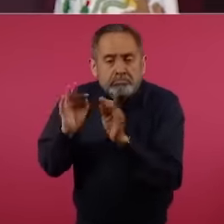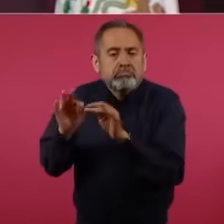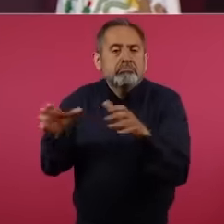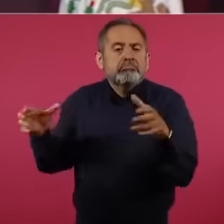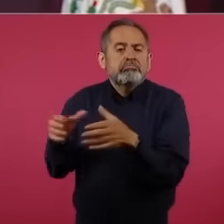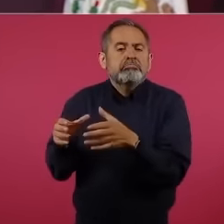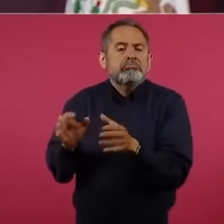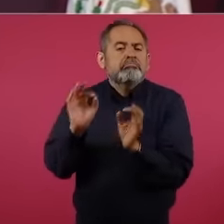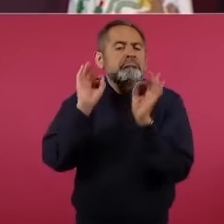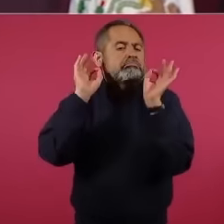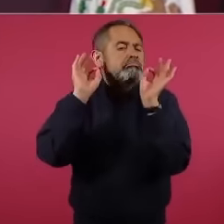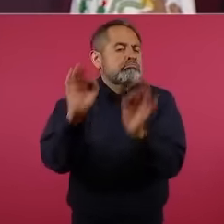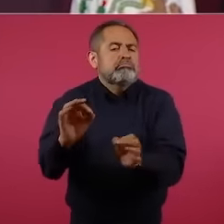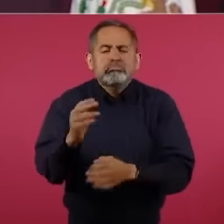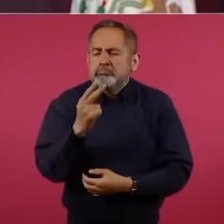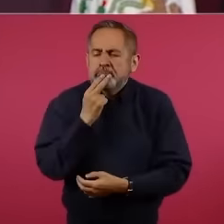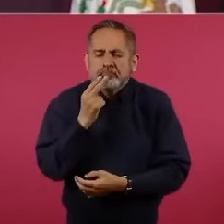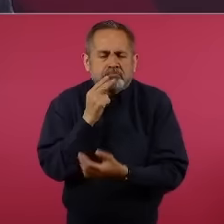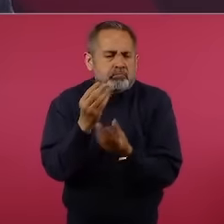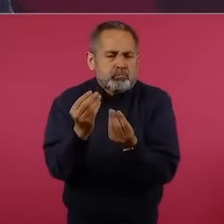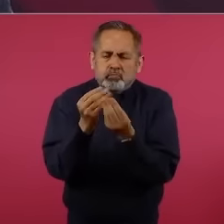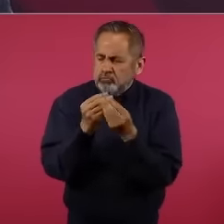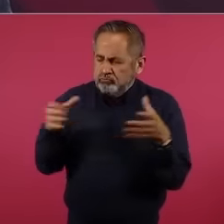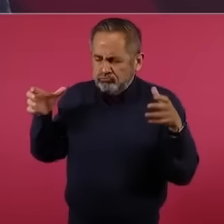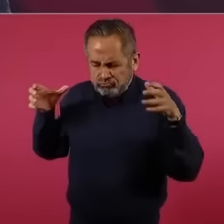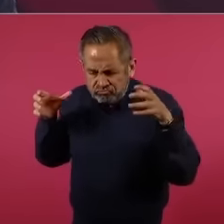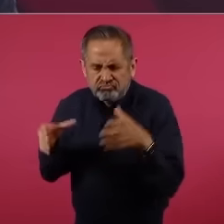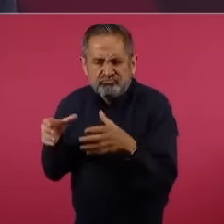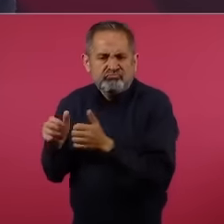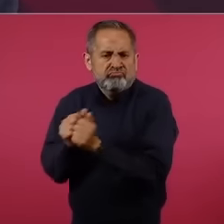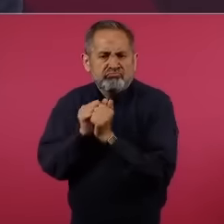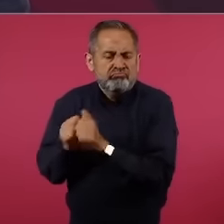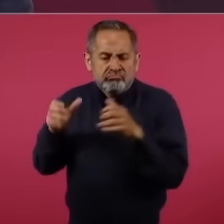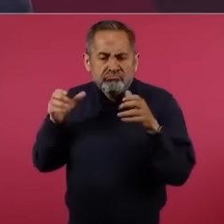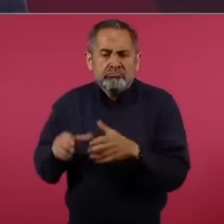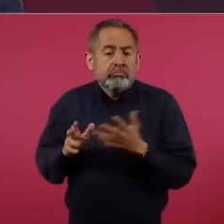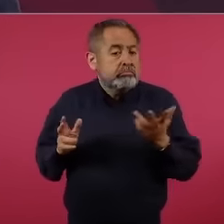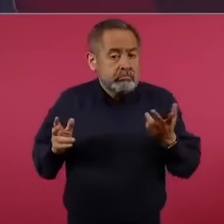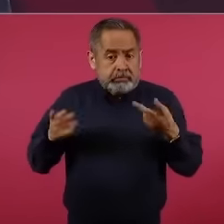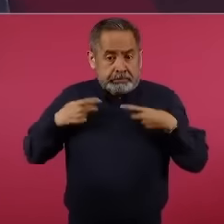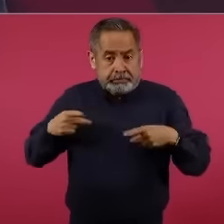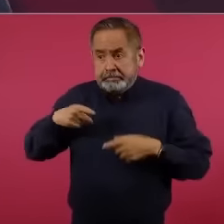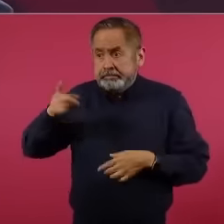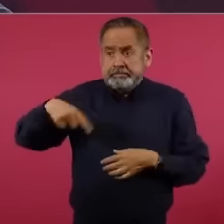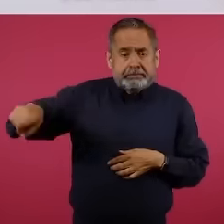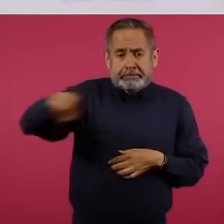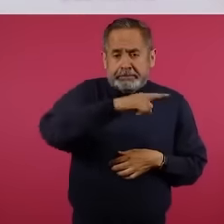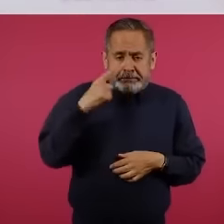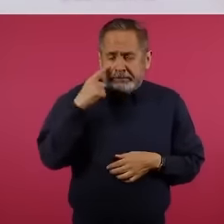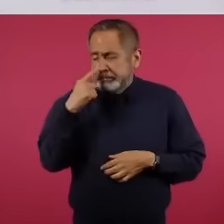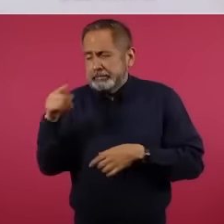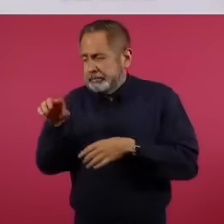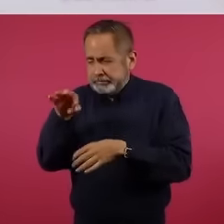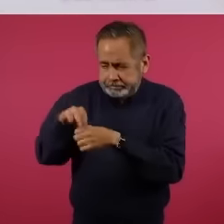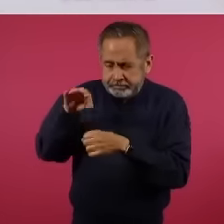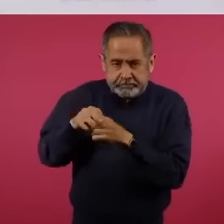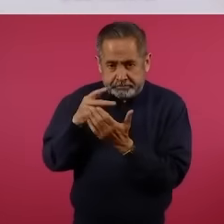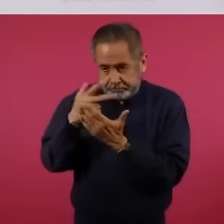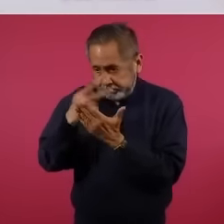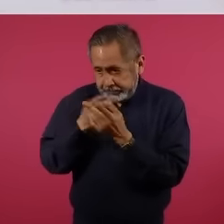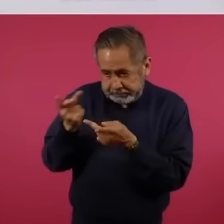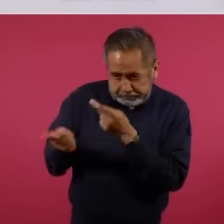y es la gente la que decide si la encuesta está bien hecha.